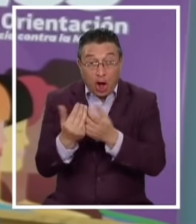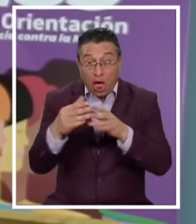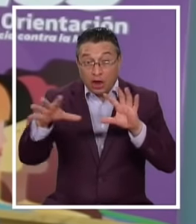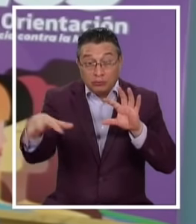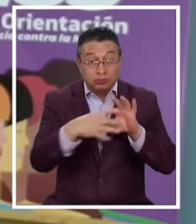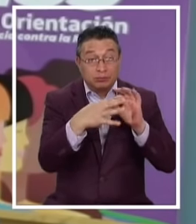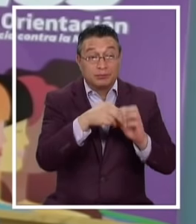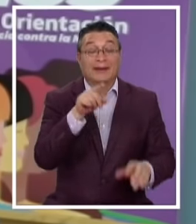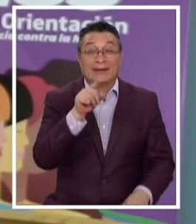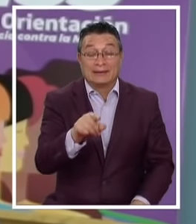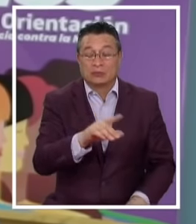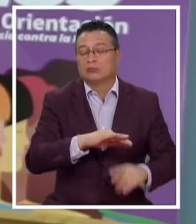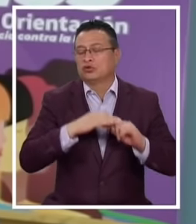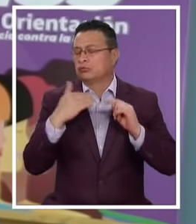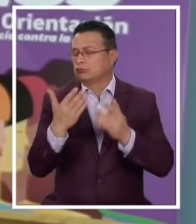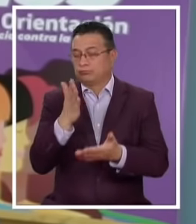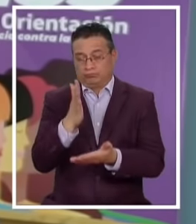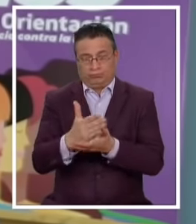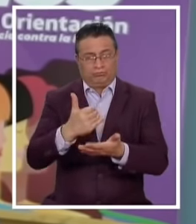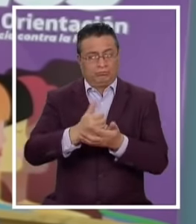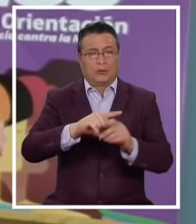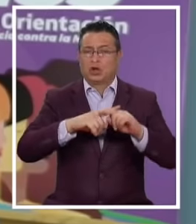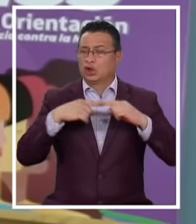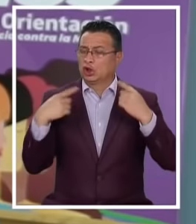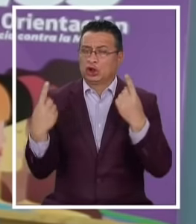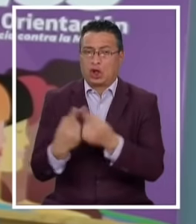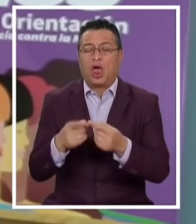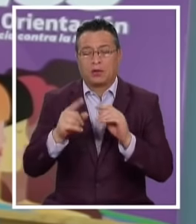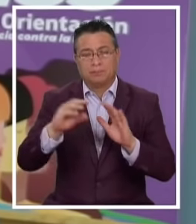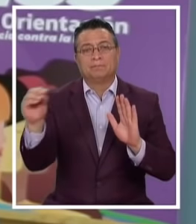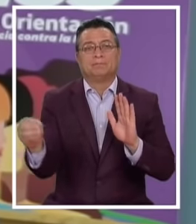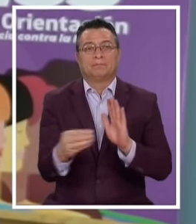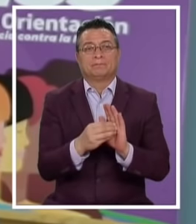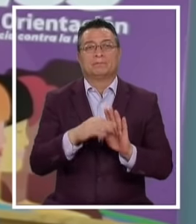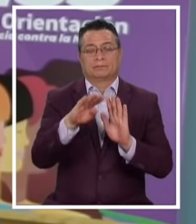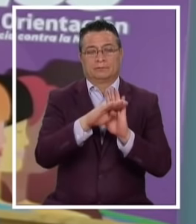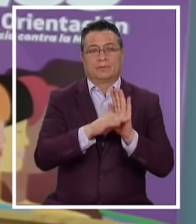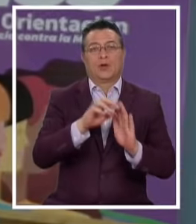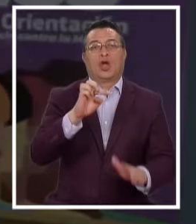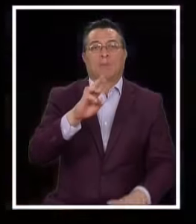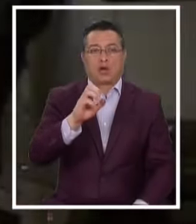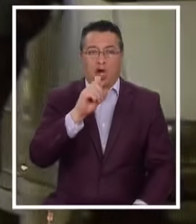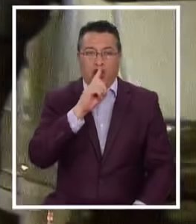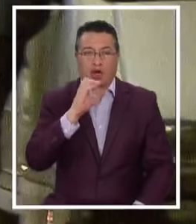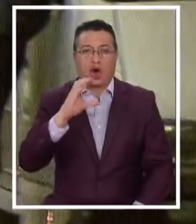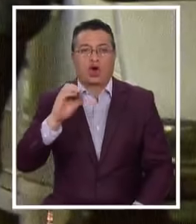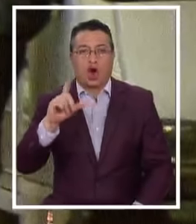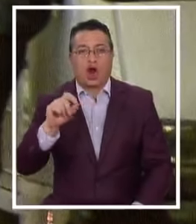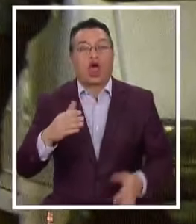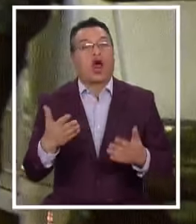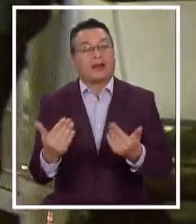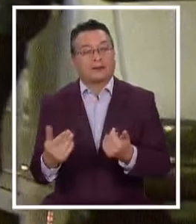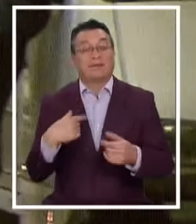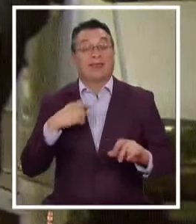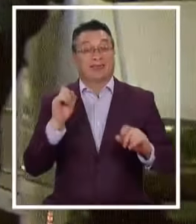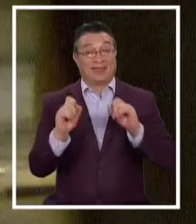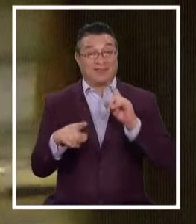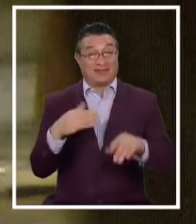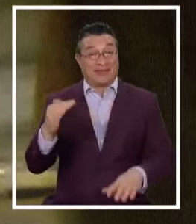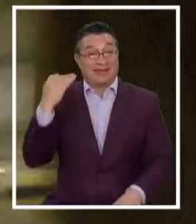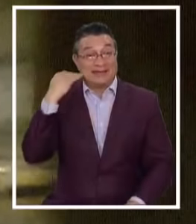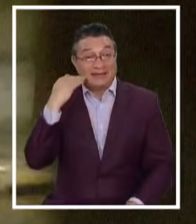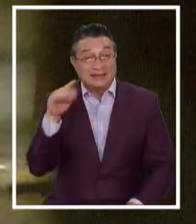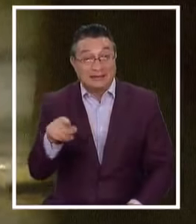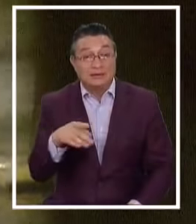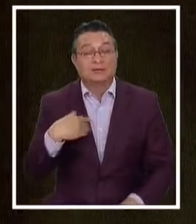Tomen todas las precauciones E implementen Los protocolos necesarios Desde la Defensoría De la Niñez en Tanto